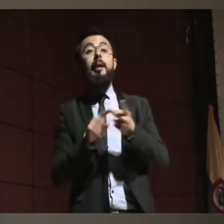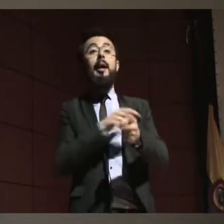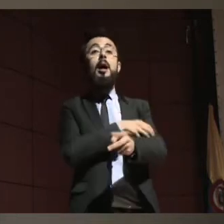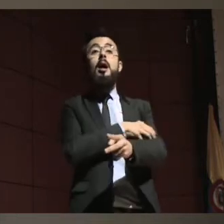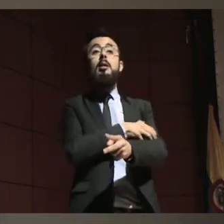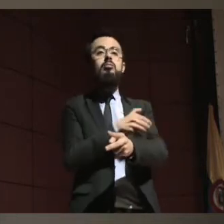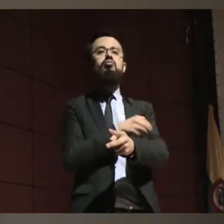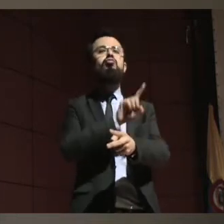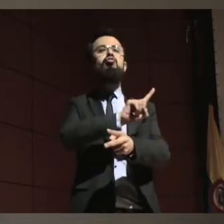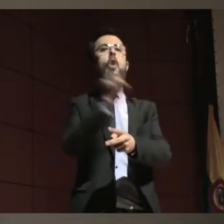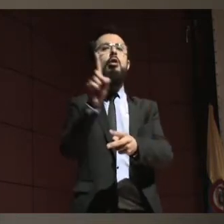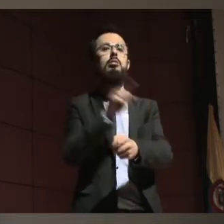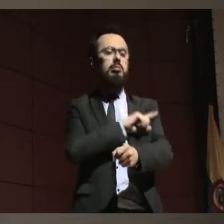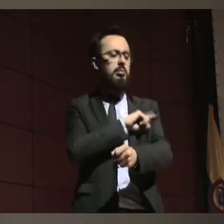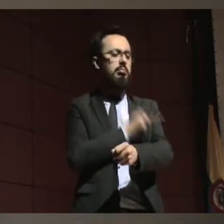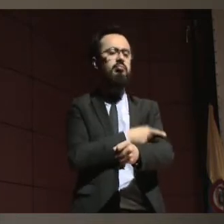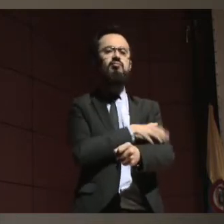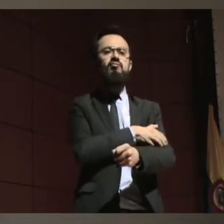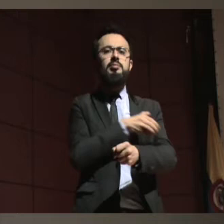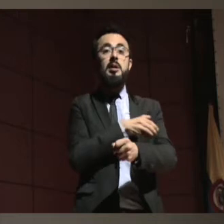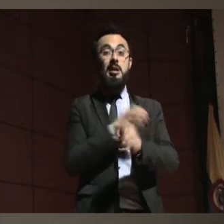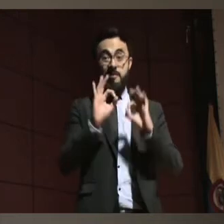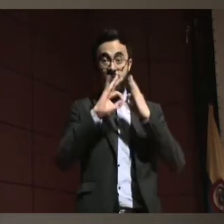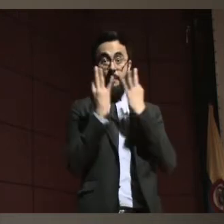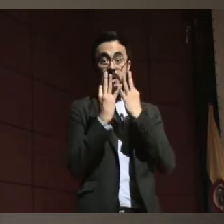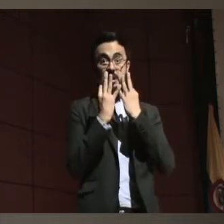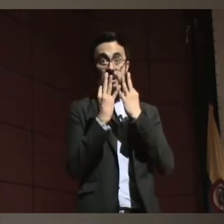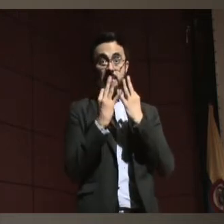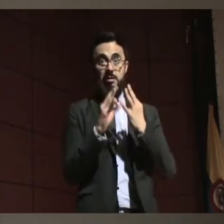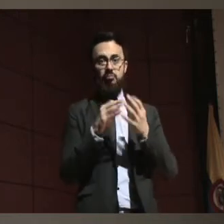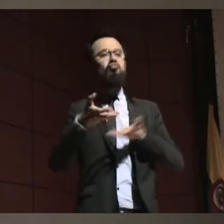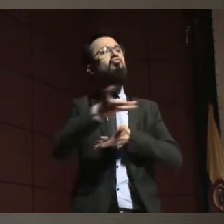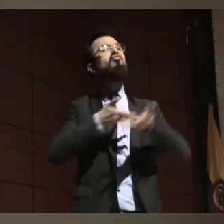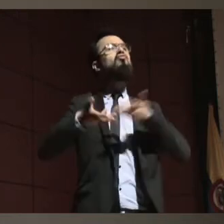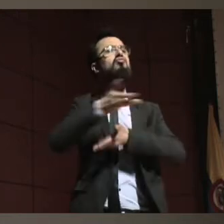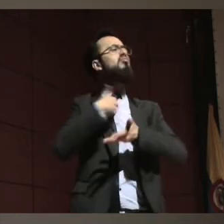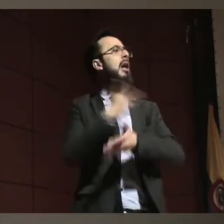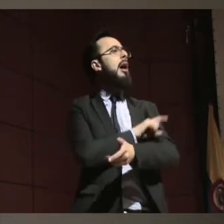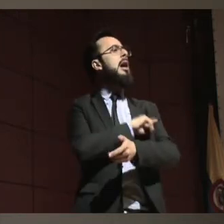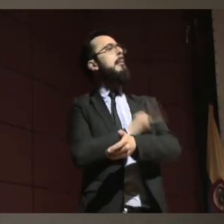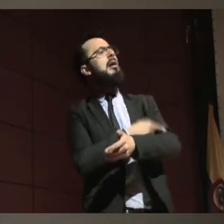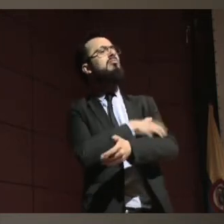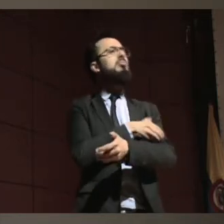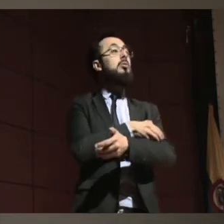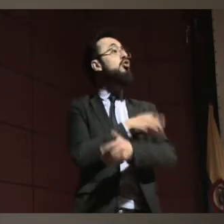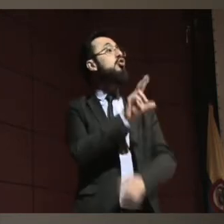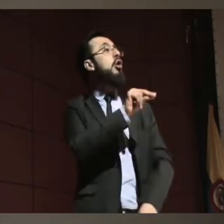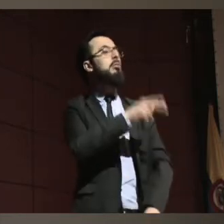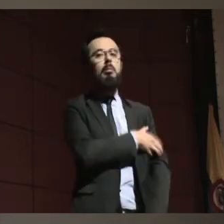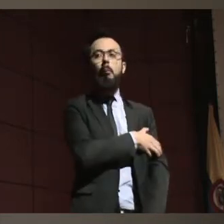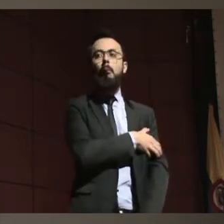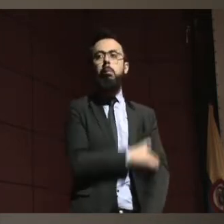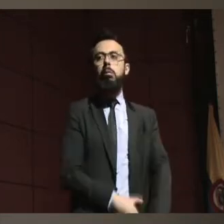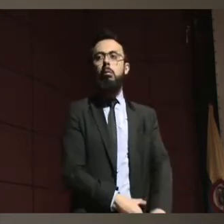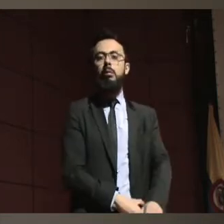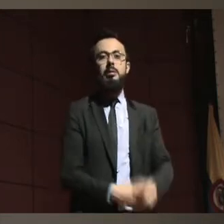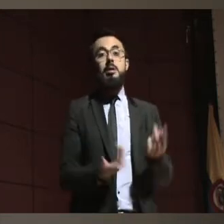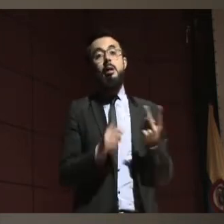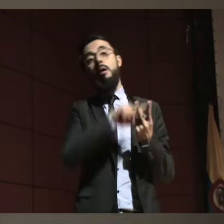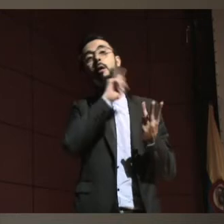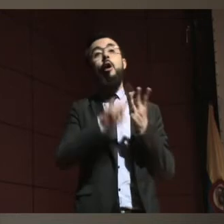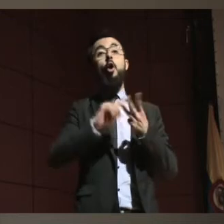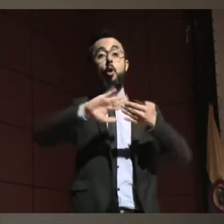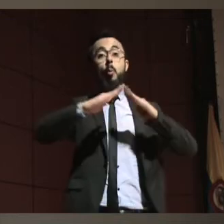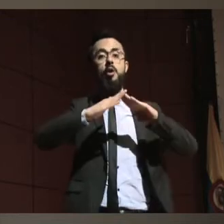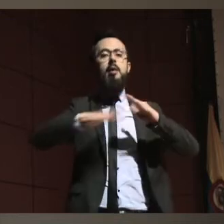en en el en el ámbito familiar y en el ámbito de comunidad y en el ámbito del